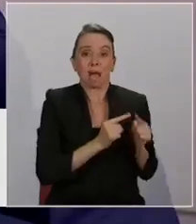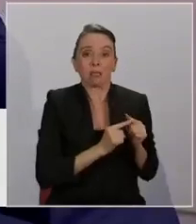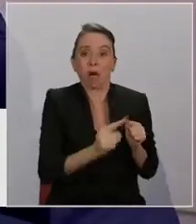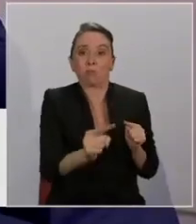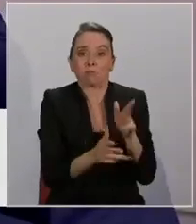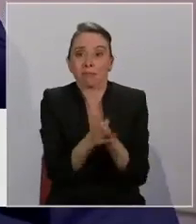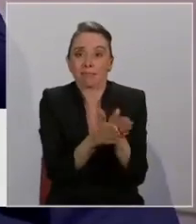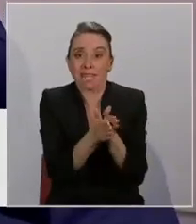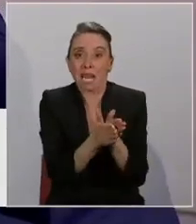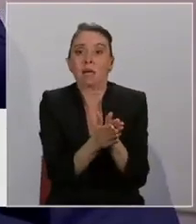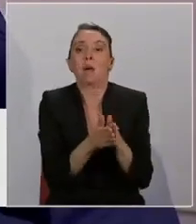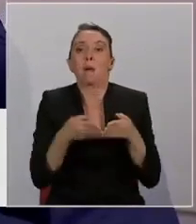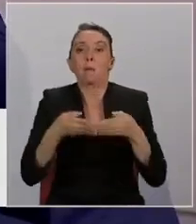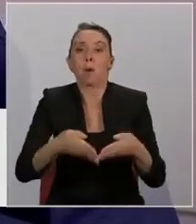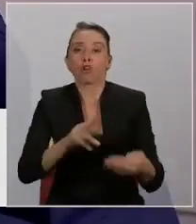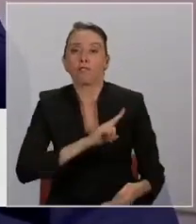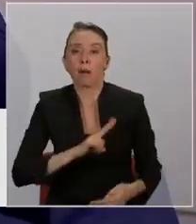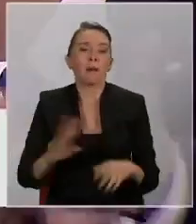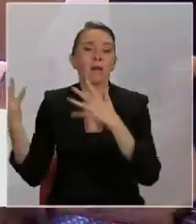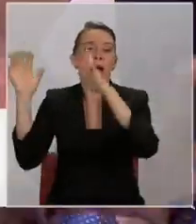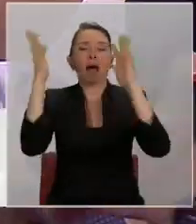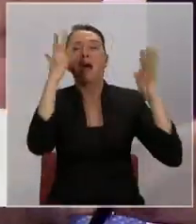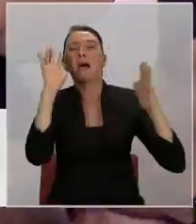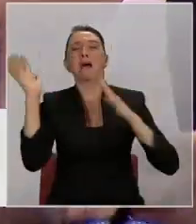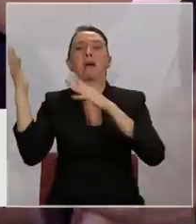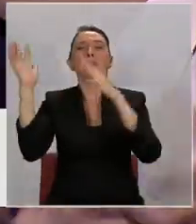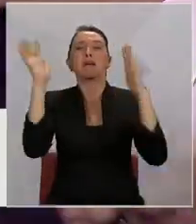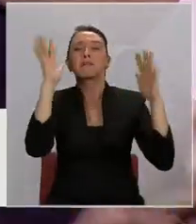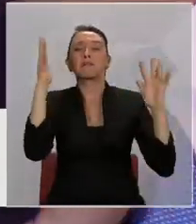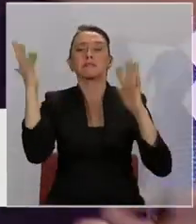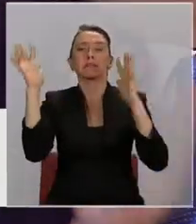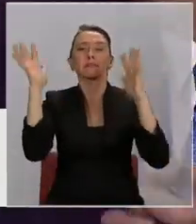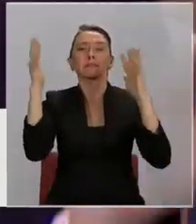¡Gracias! ¡Gracias!